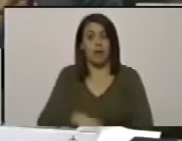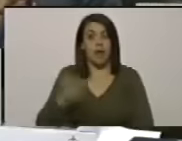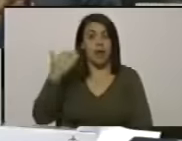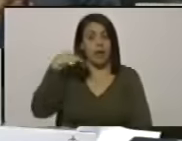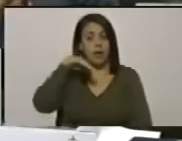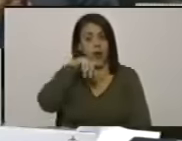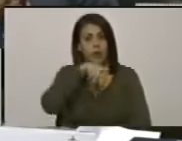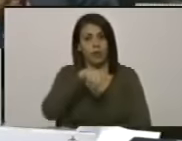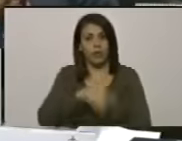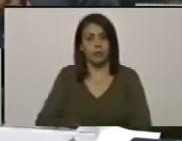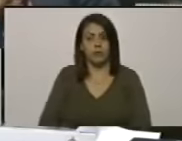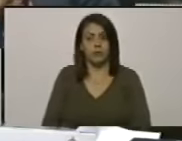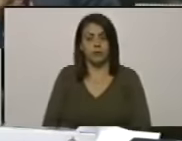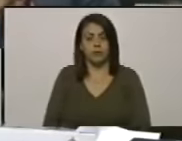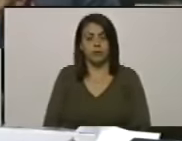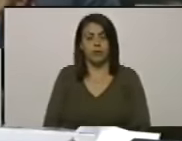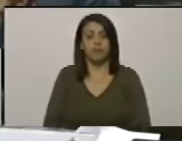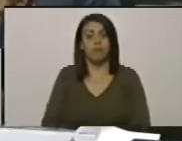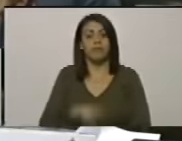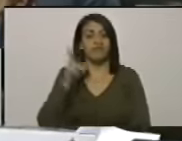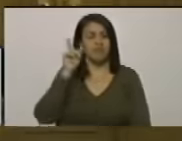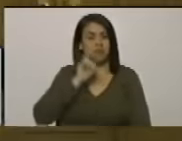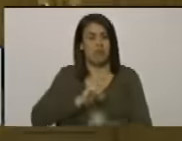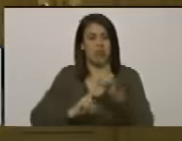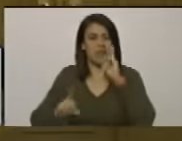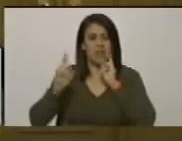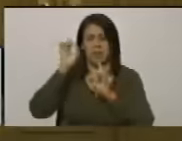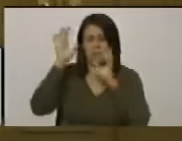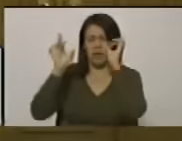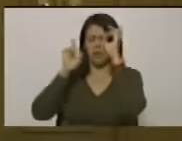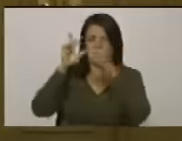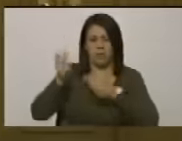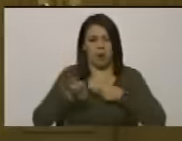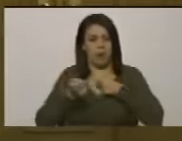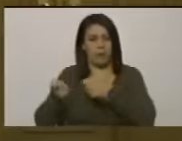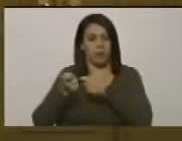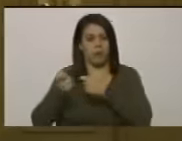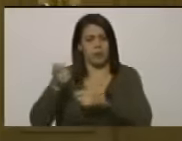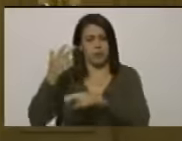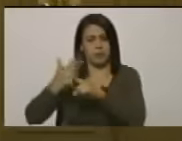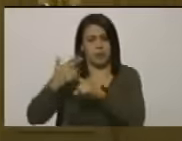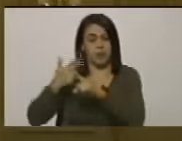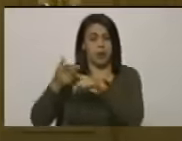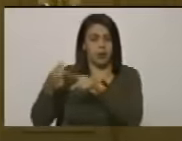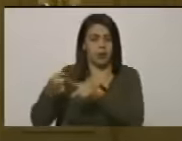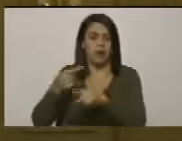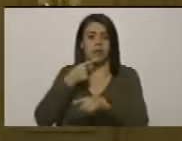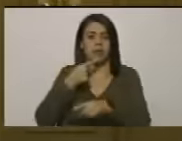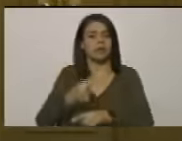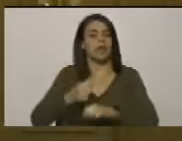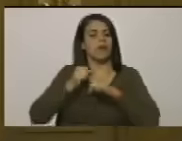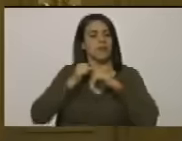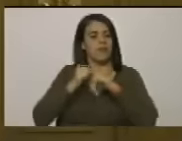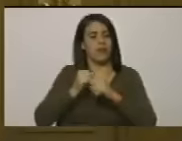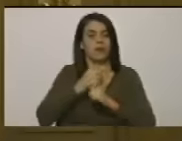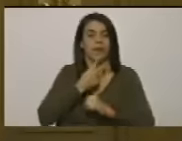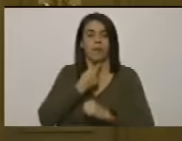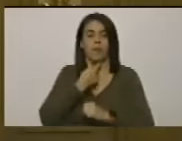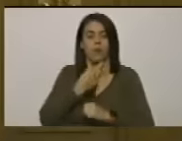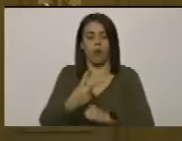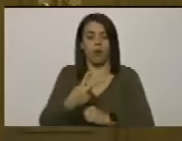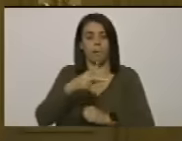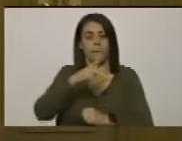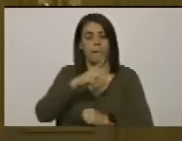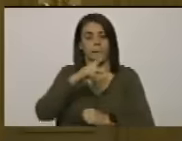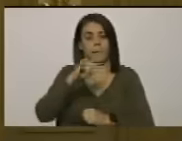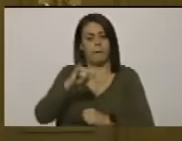pesar de ser vilipendiada de ser atacada de ser amenazada allí estaba siempre la voz de